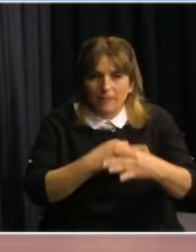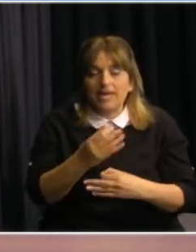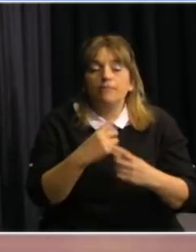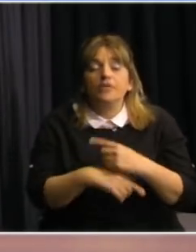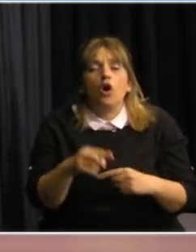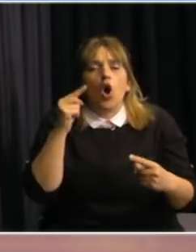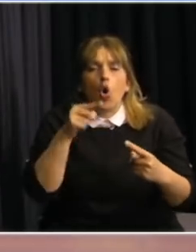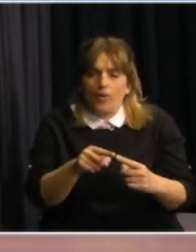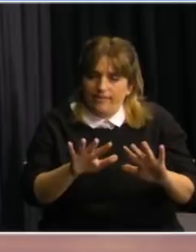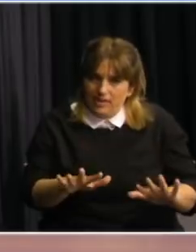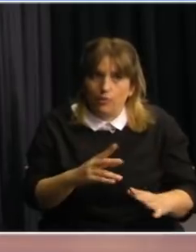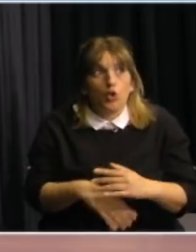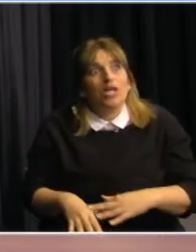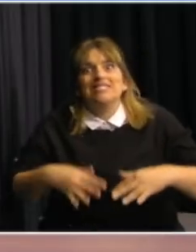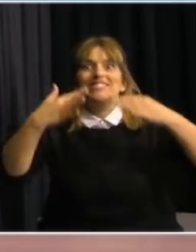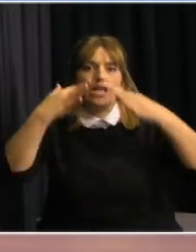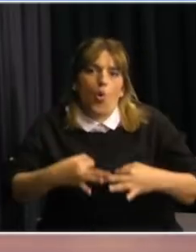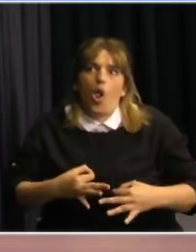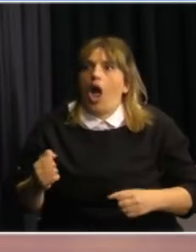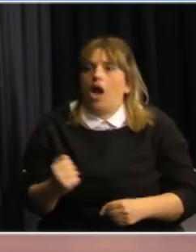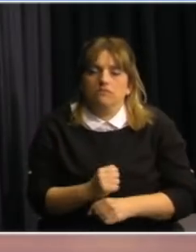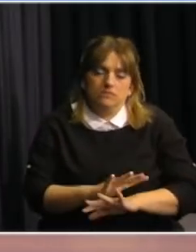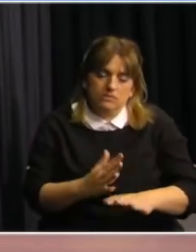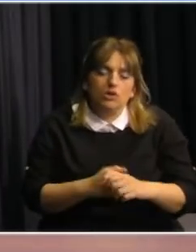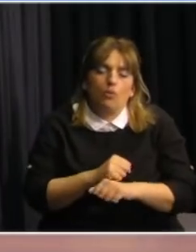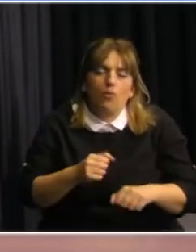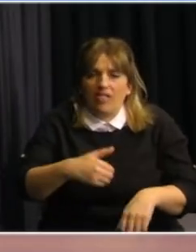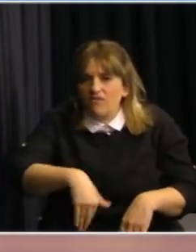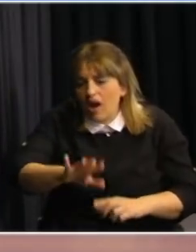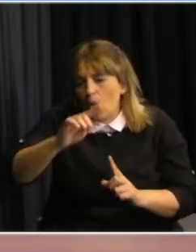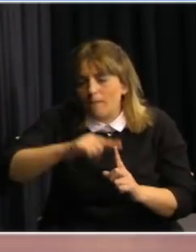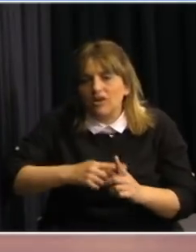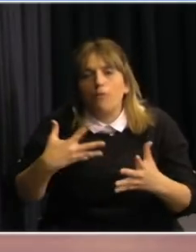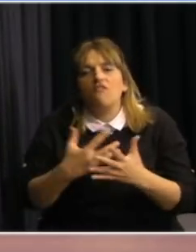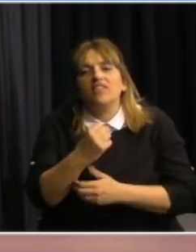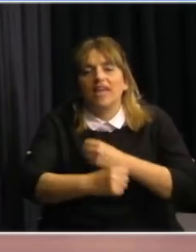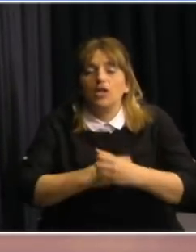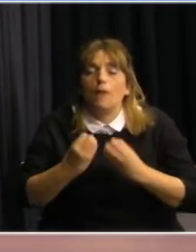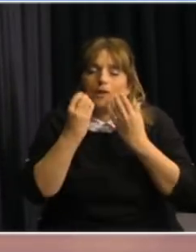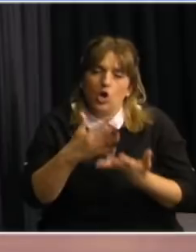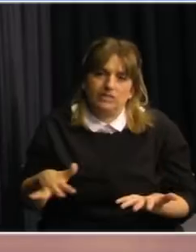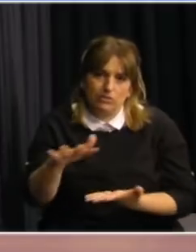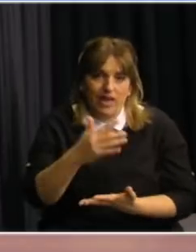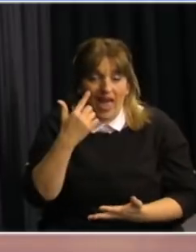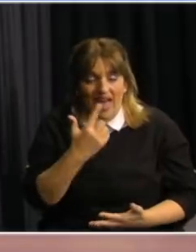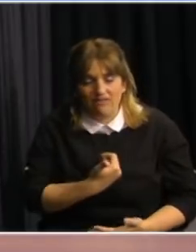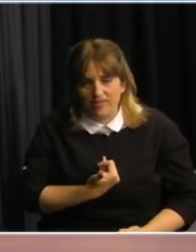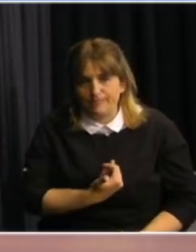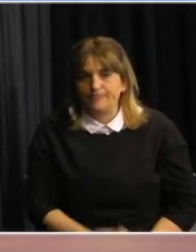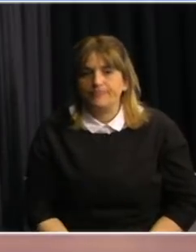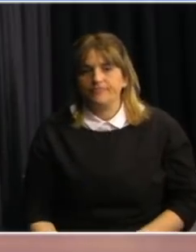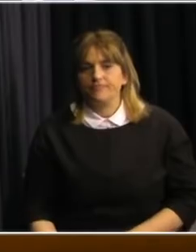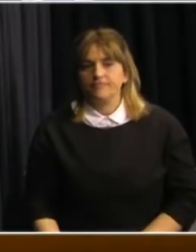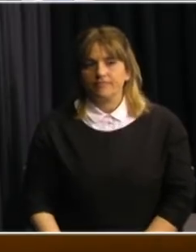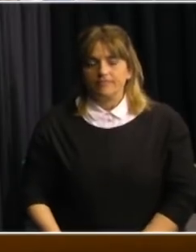si bien no es seguro que lo cumplamos, es una meta que nos podríamos poner para el próximo mes, llegar al fin de año en las mejores condiciones posibles. Muchas gracias, Fernando.